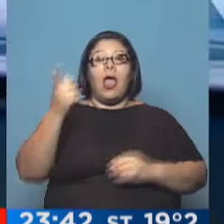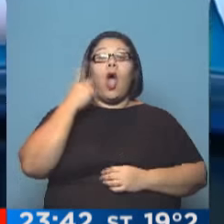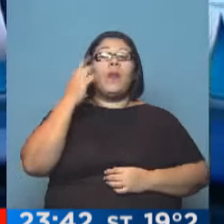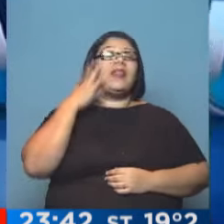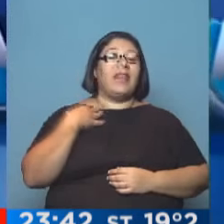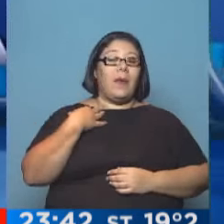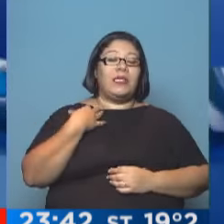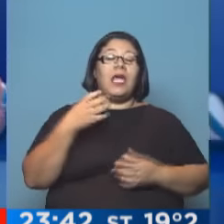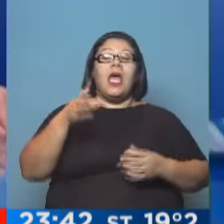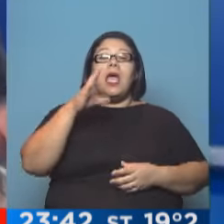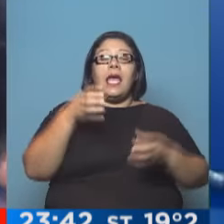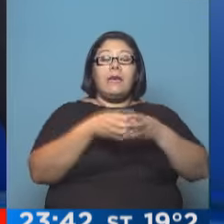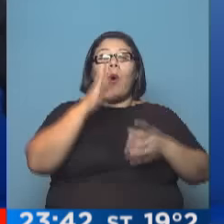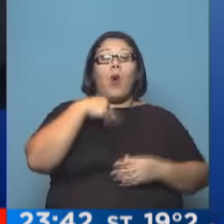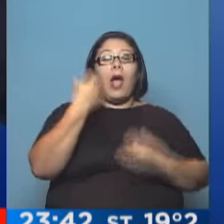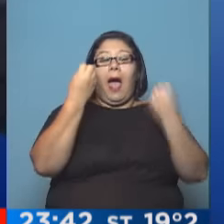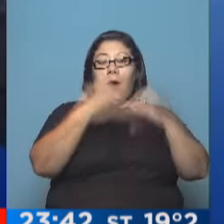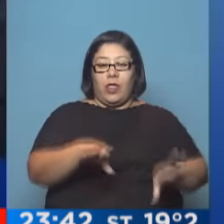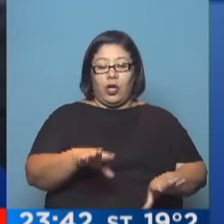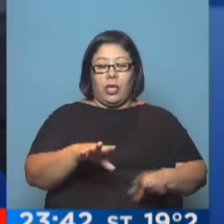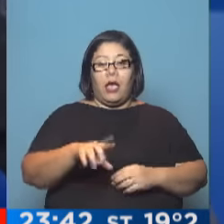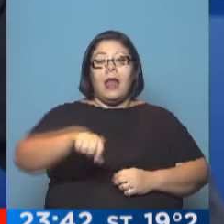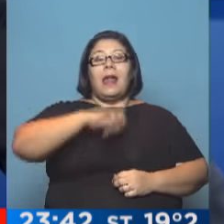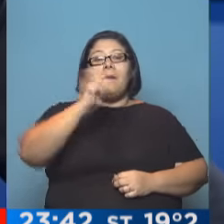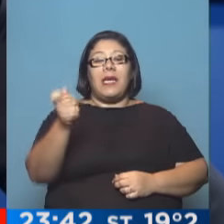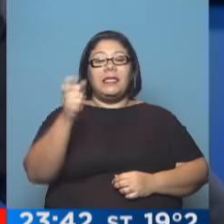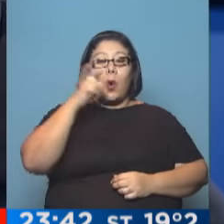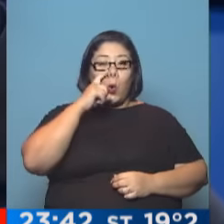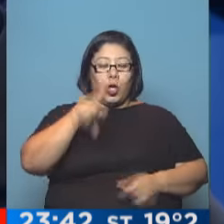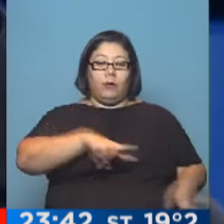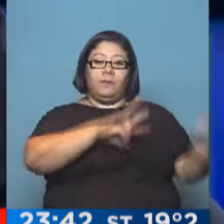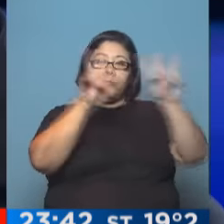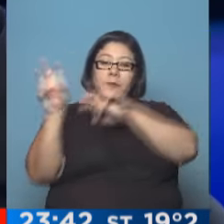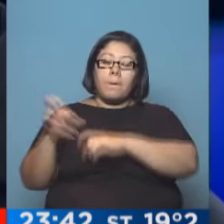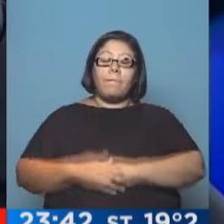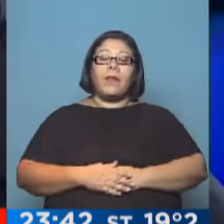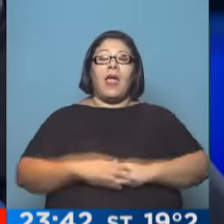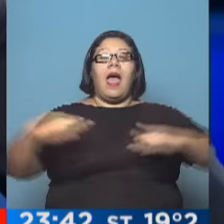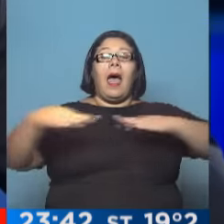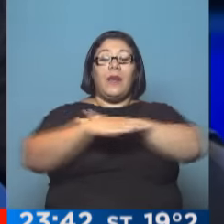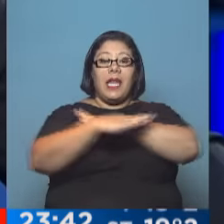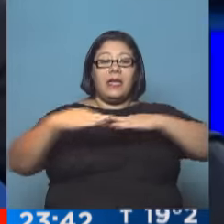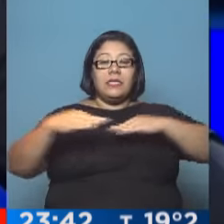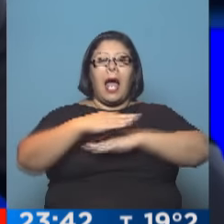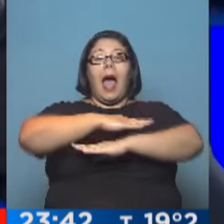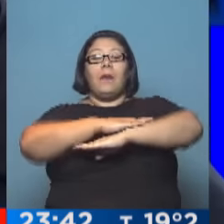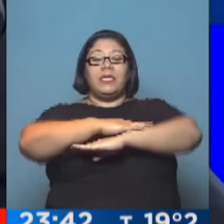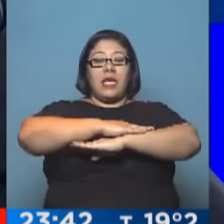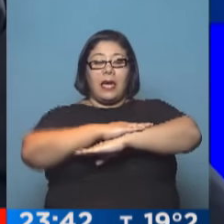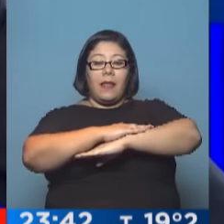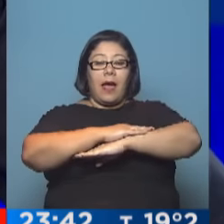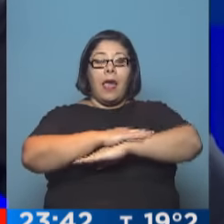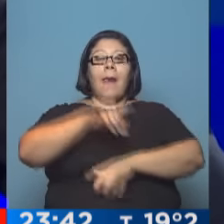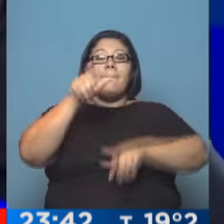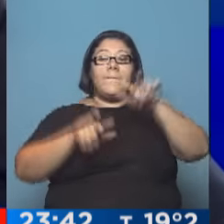Vendedores ambulantes que mantenían parcialmente cortada la avenida Avellaneda, en el barrio porteño de Flores, reclamando por la continuidad de su